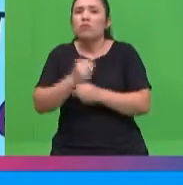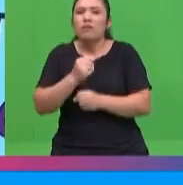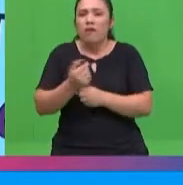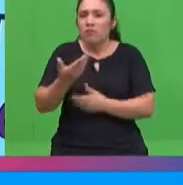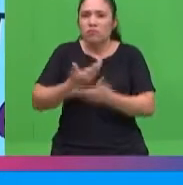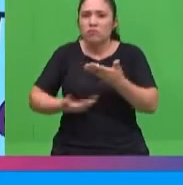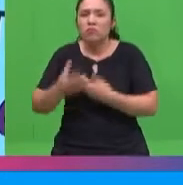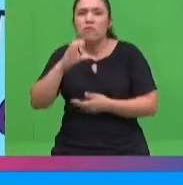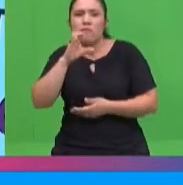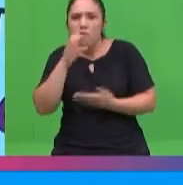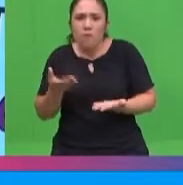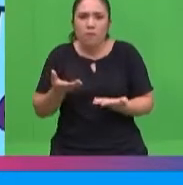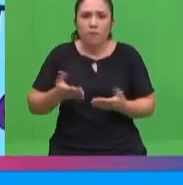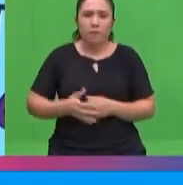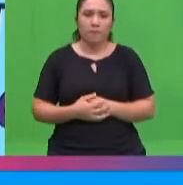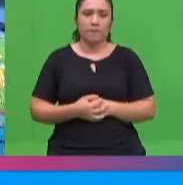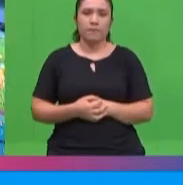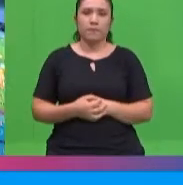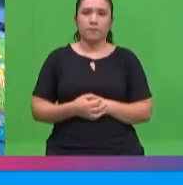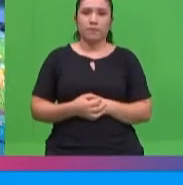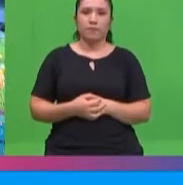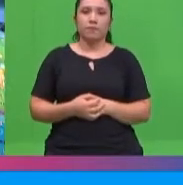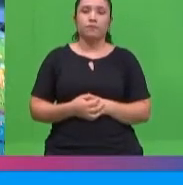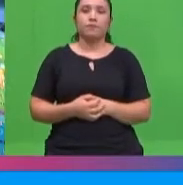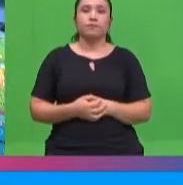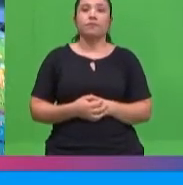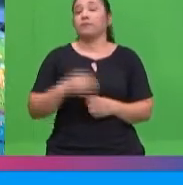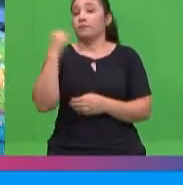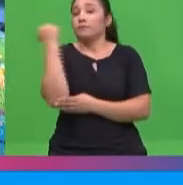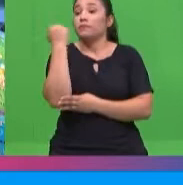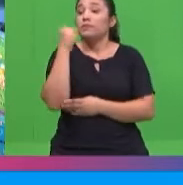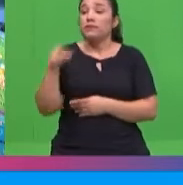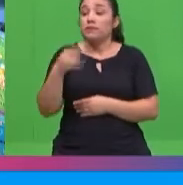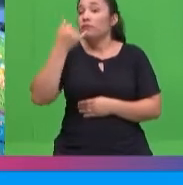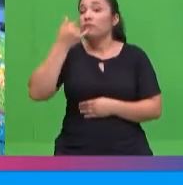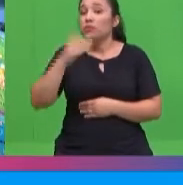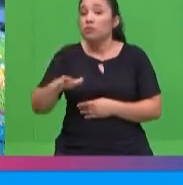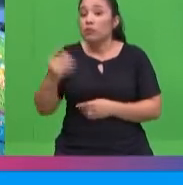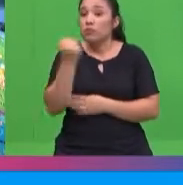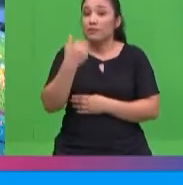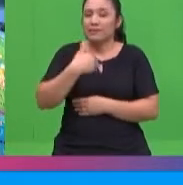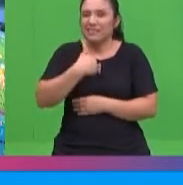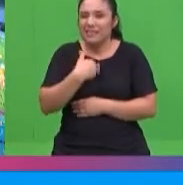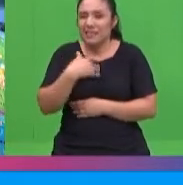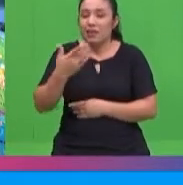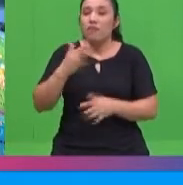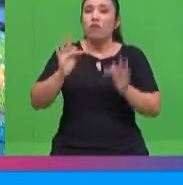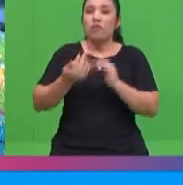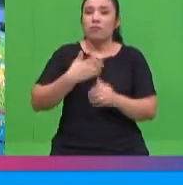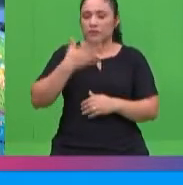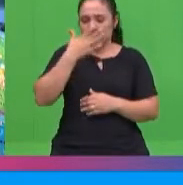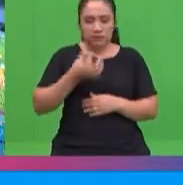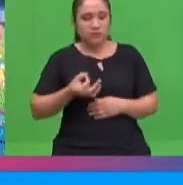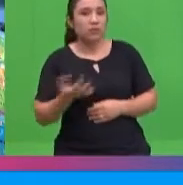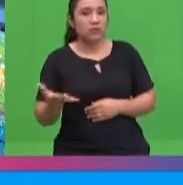ejemplos? Bueno, lo importante aquí es que el chico no sienta que está siendo abandonado porque mamá y papá